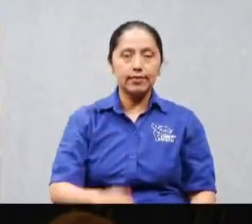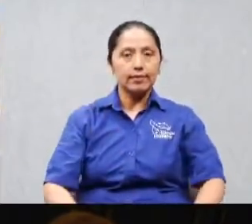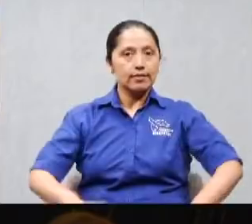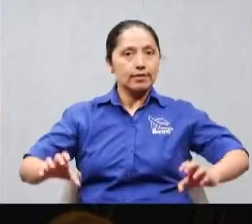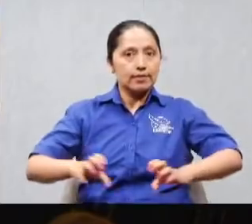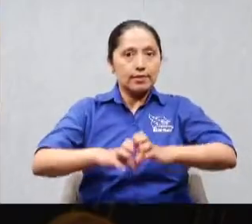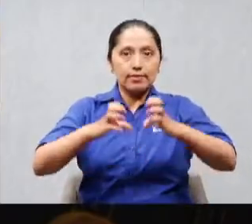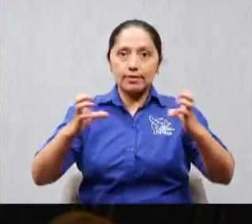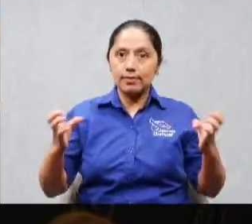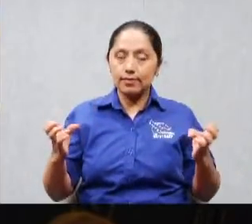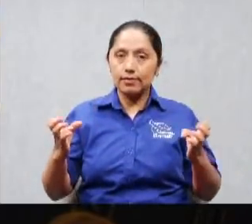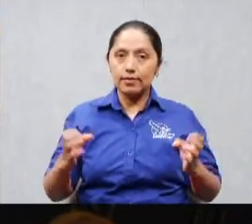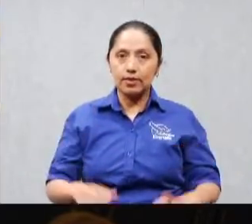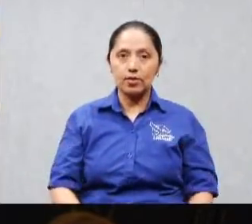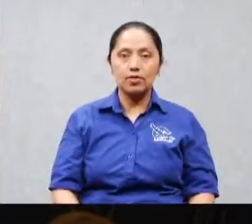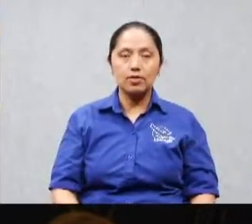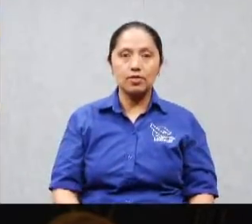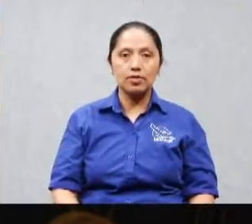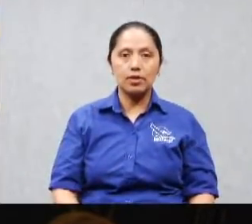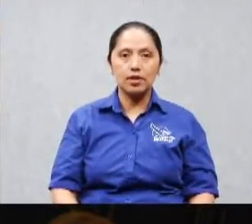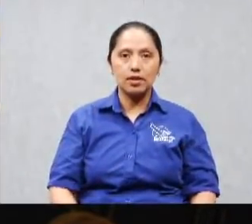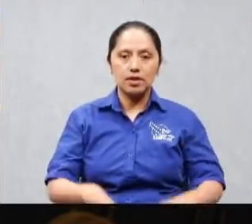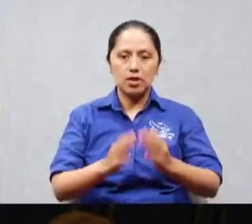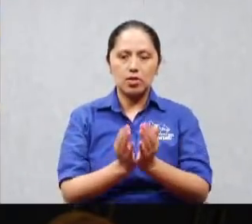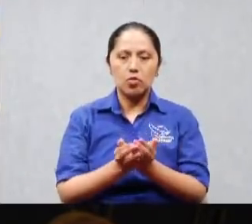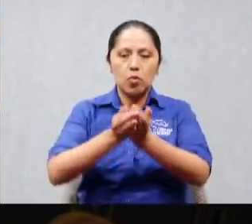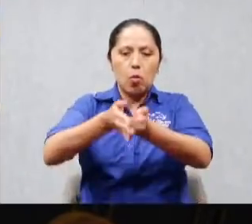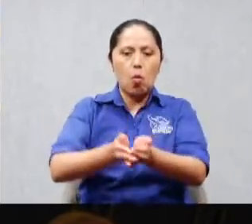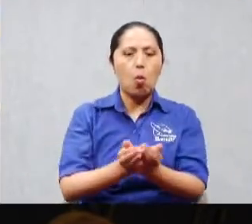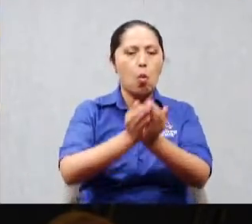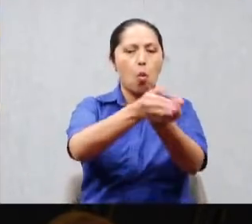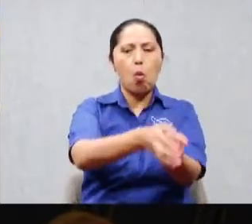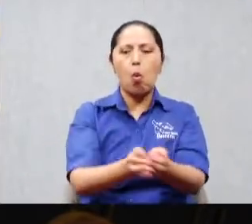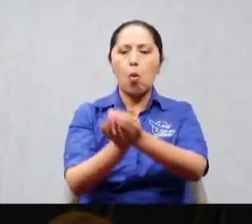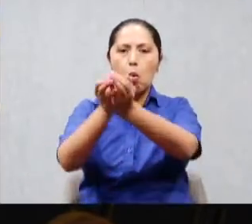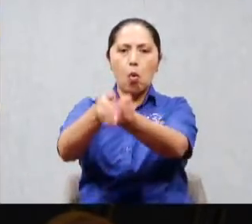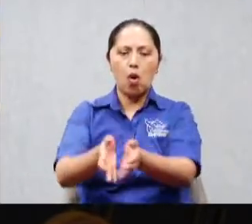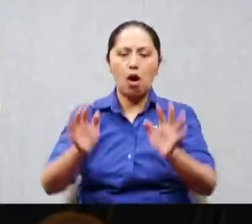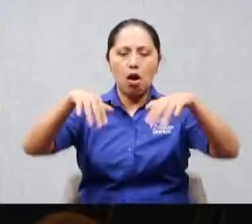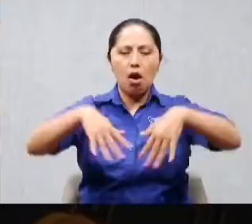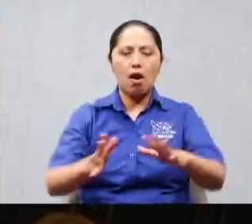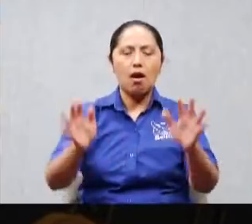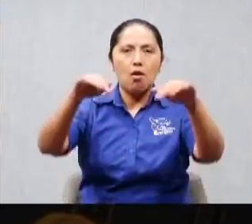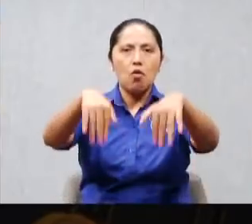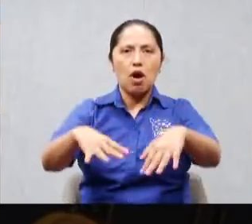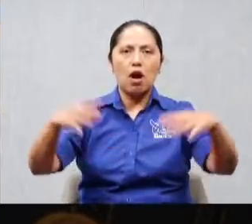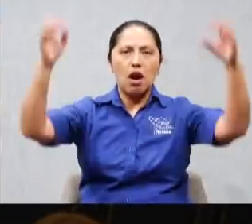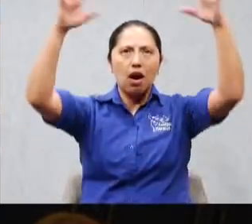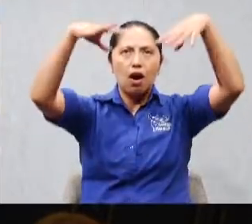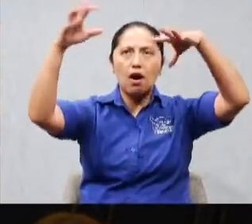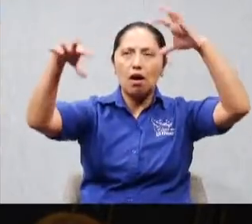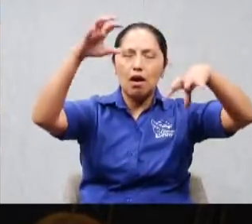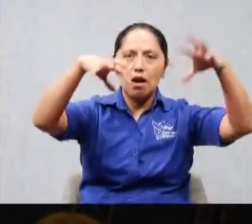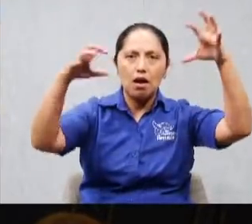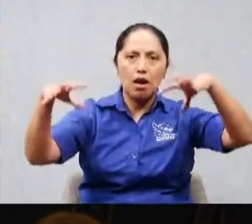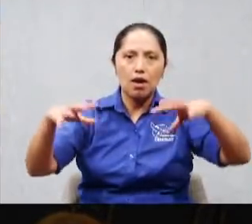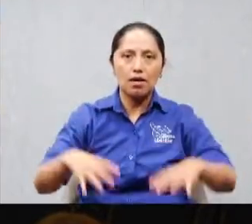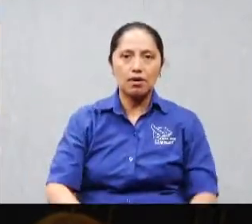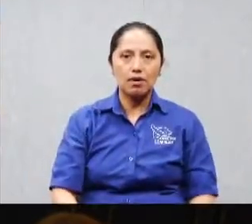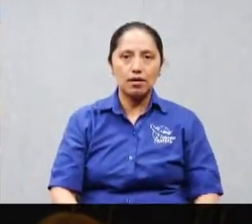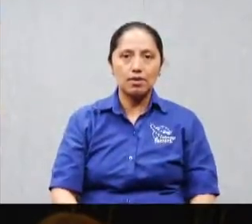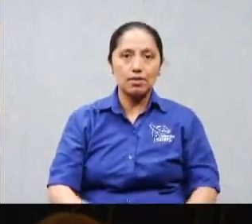como no se calmaba la tormenta lo agarraron y le dijeron al Señor ellos oraron a Jehová imagínense